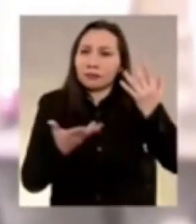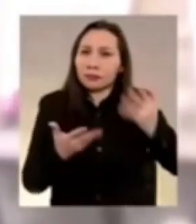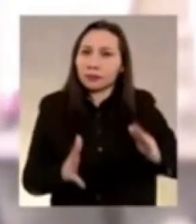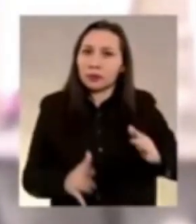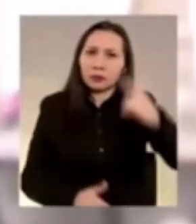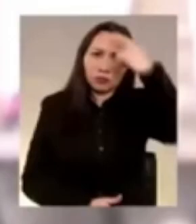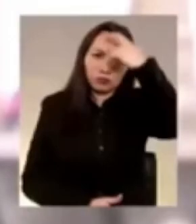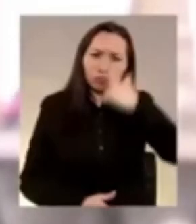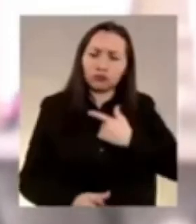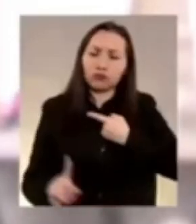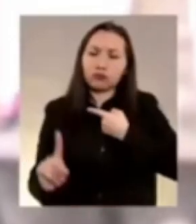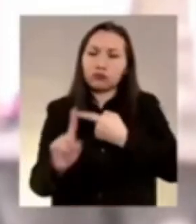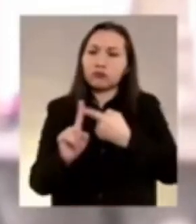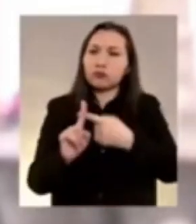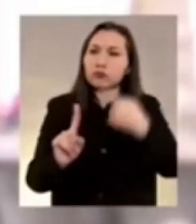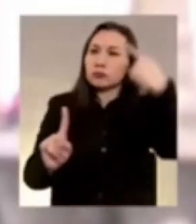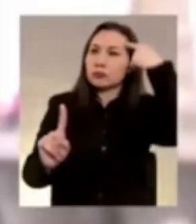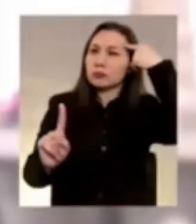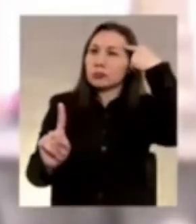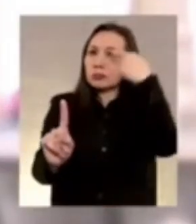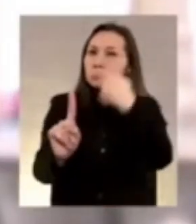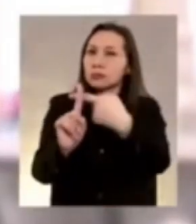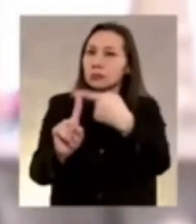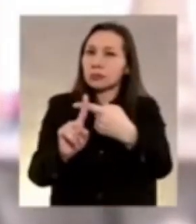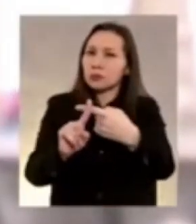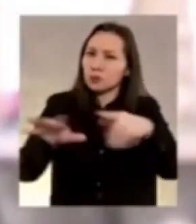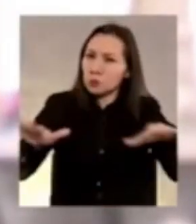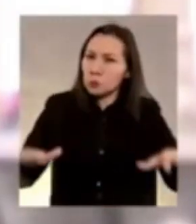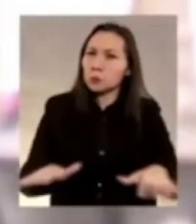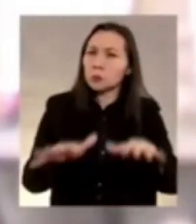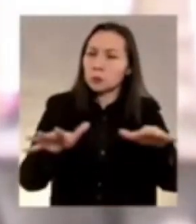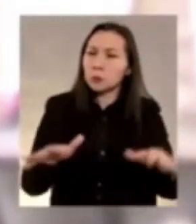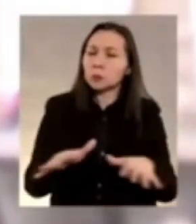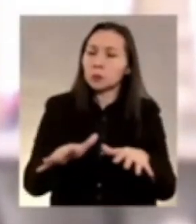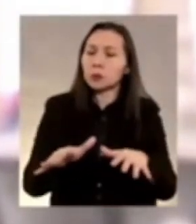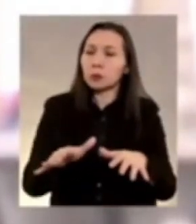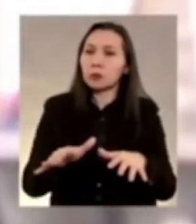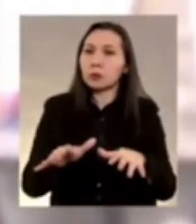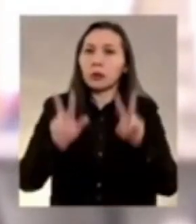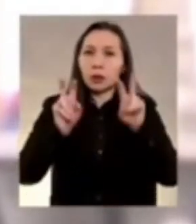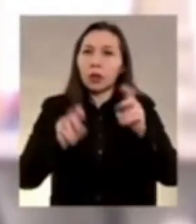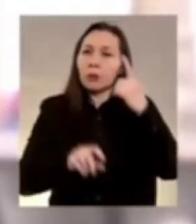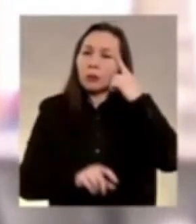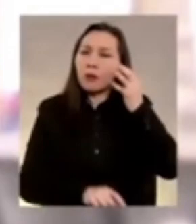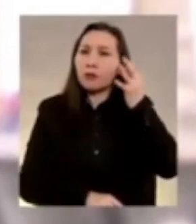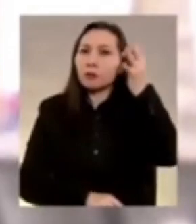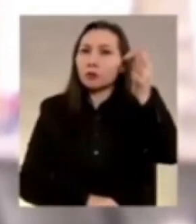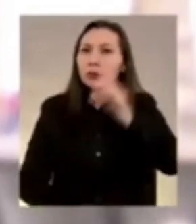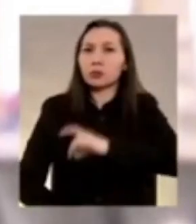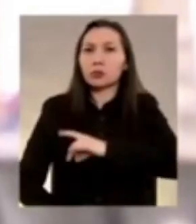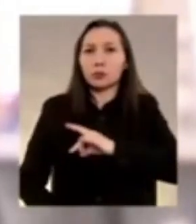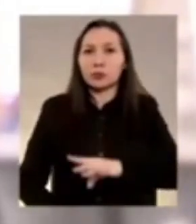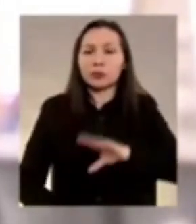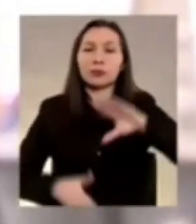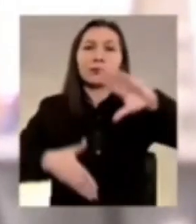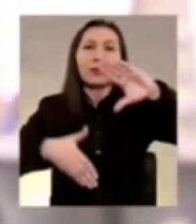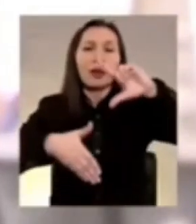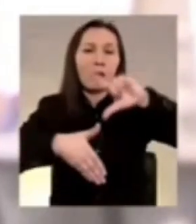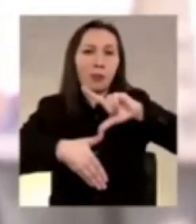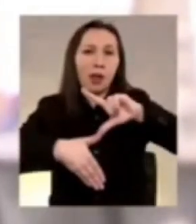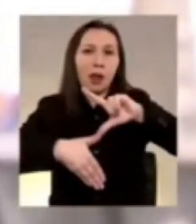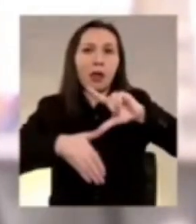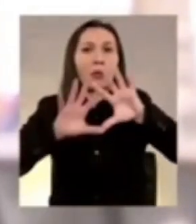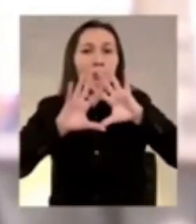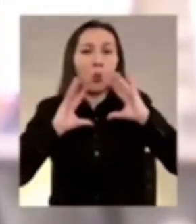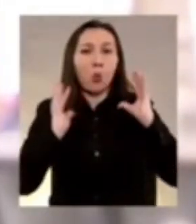soy un optimista empedernido sobre el futuro de Chile, de América Latina y del